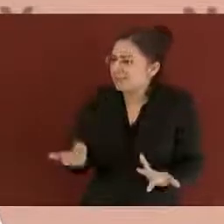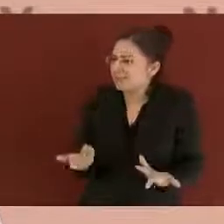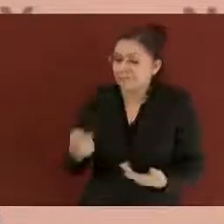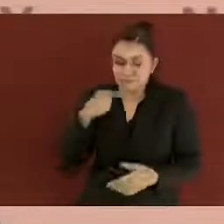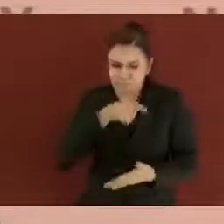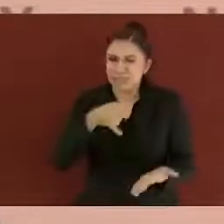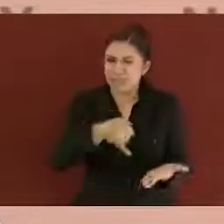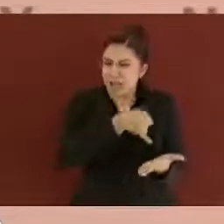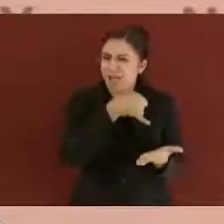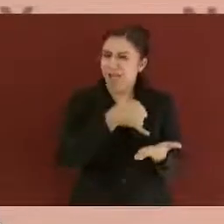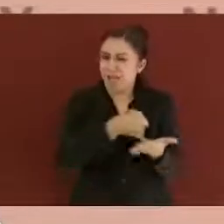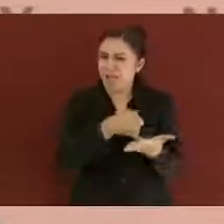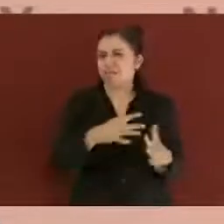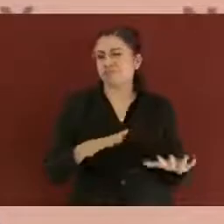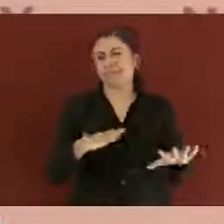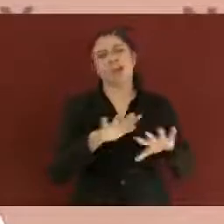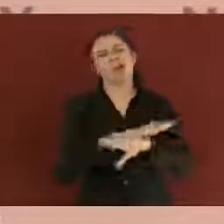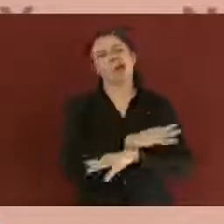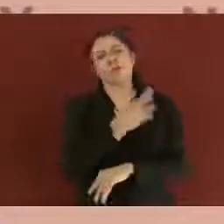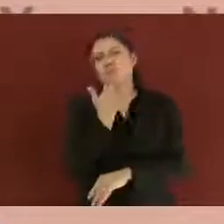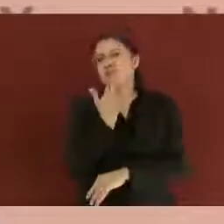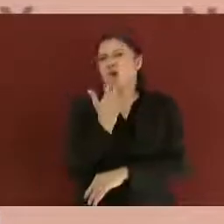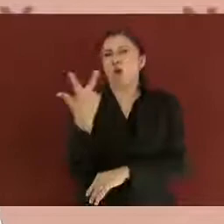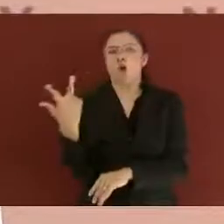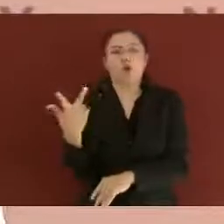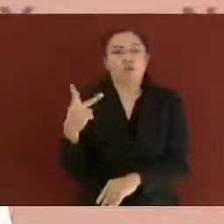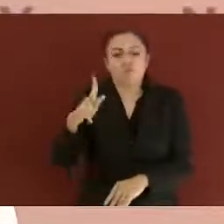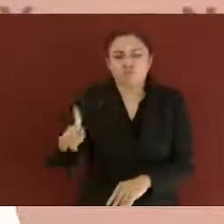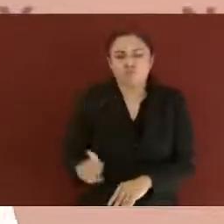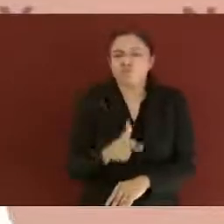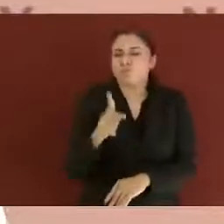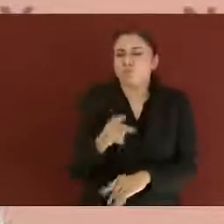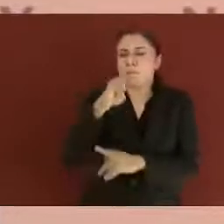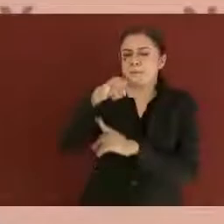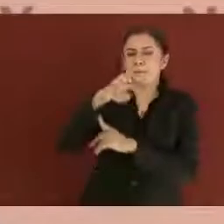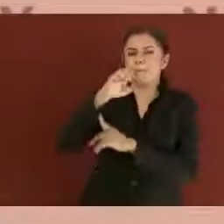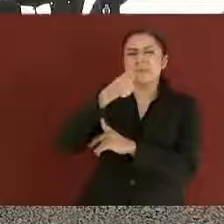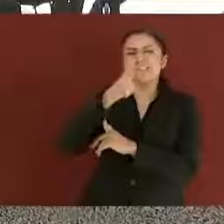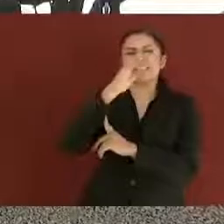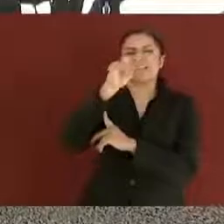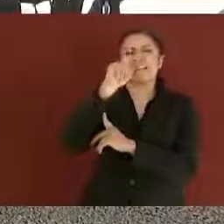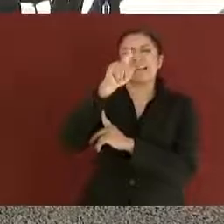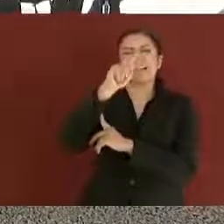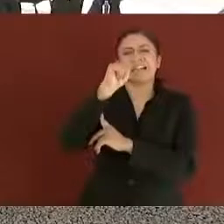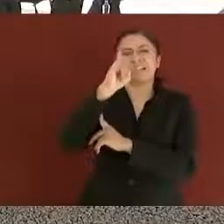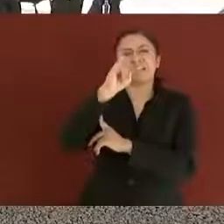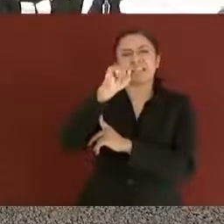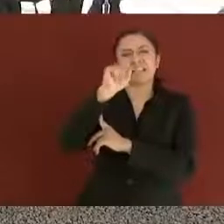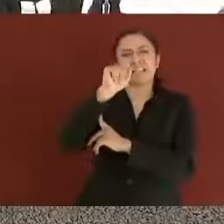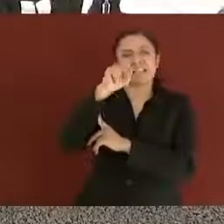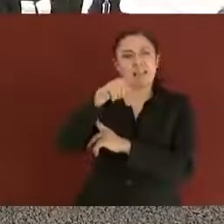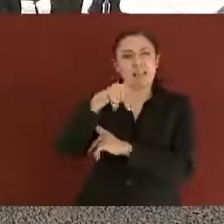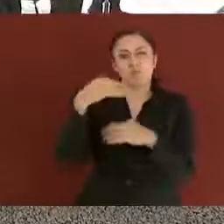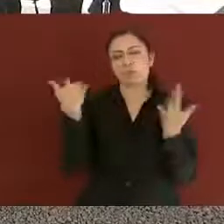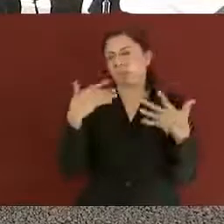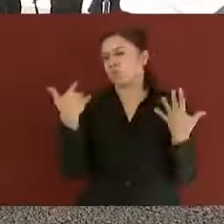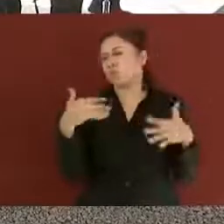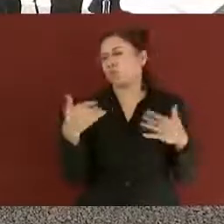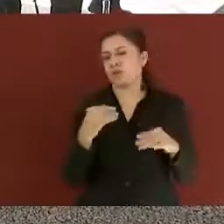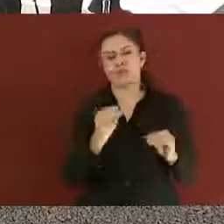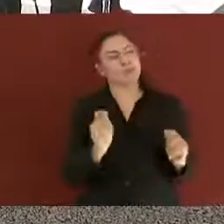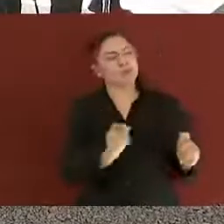es mejor y es de nuevo un pueblo mágico. Señor presidente Andrés Manuel López Obrador,